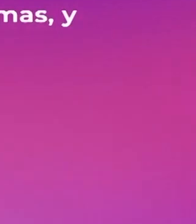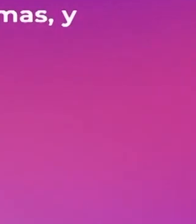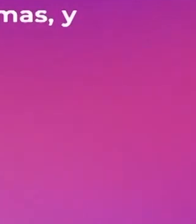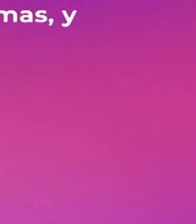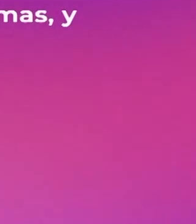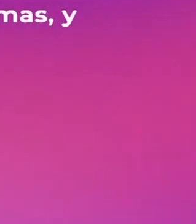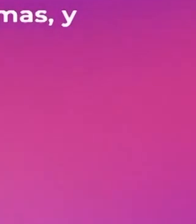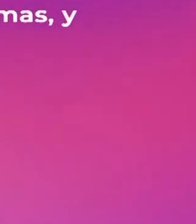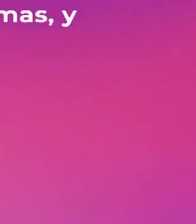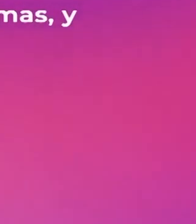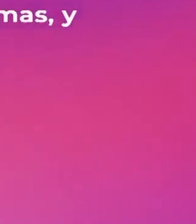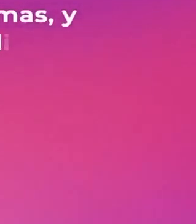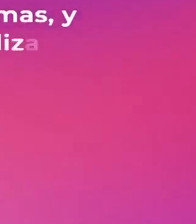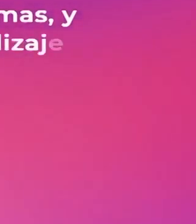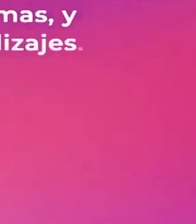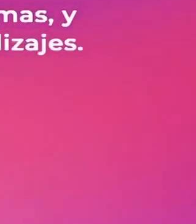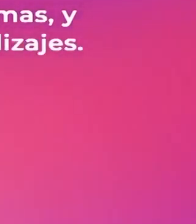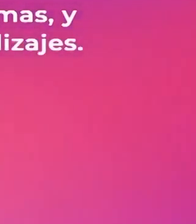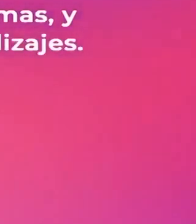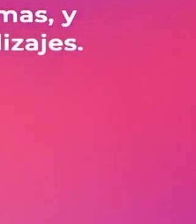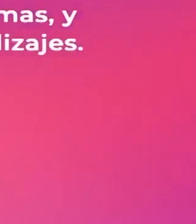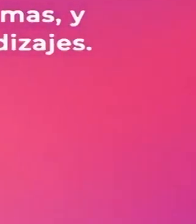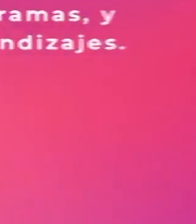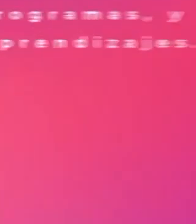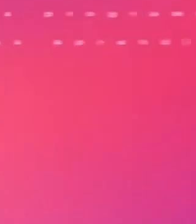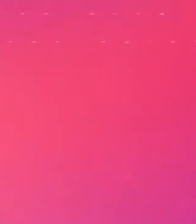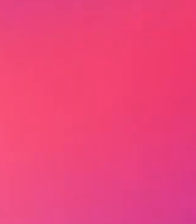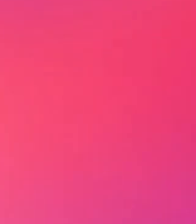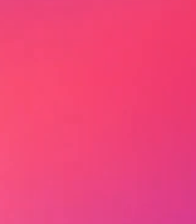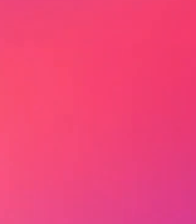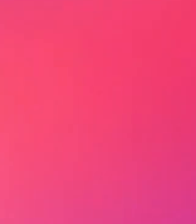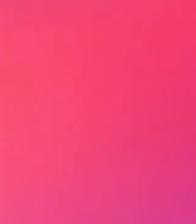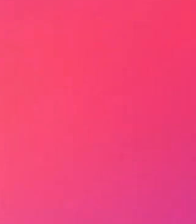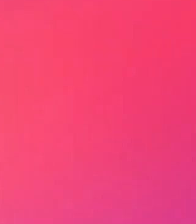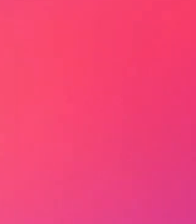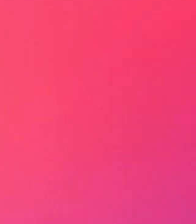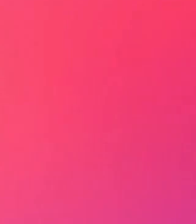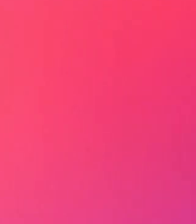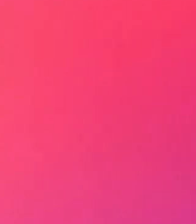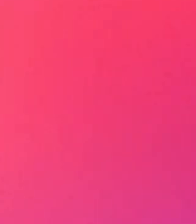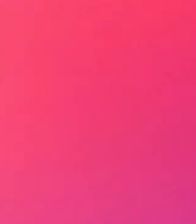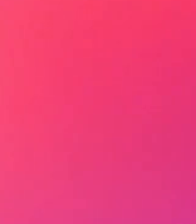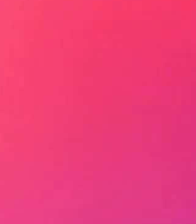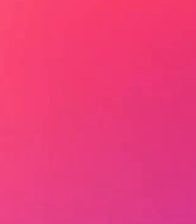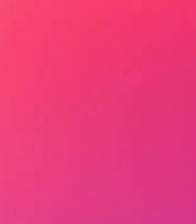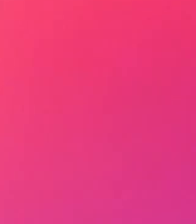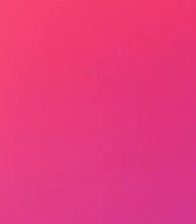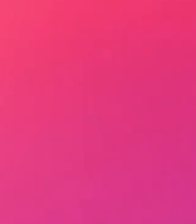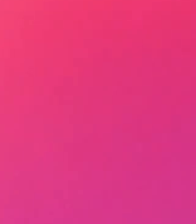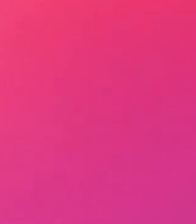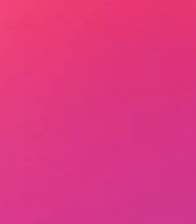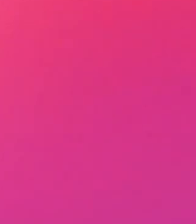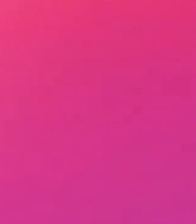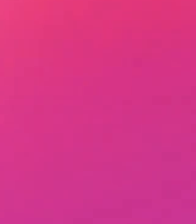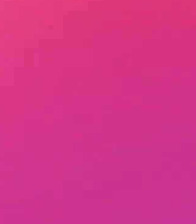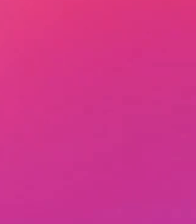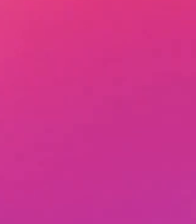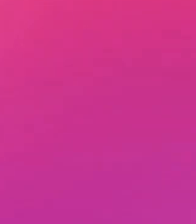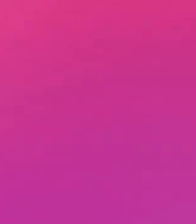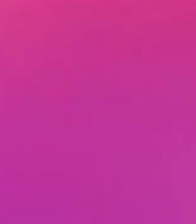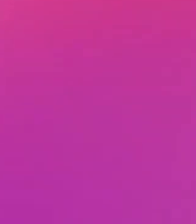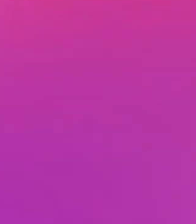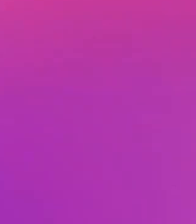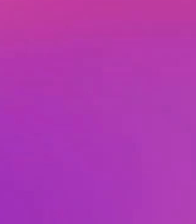programas y además encontrarás actividades para fortalecer tus aprendizajes. También te invitamos a que consultes las